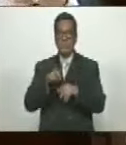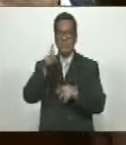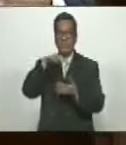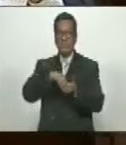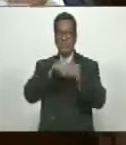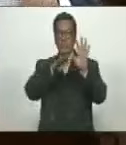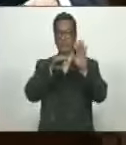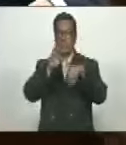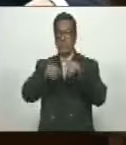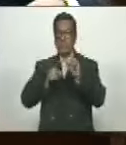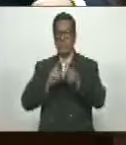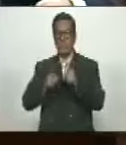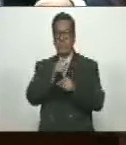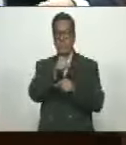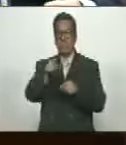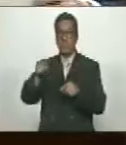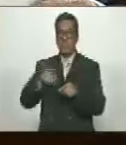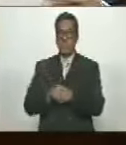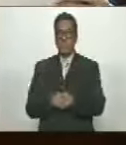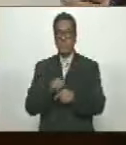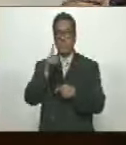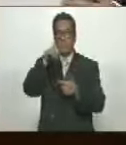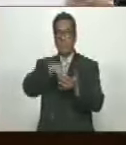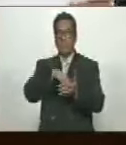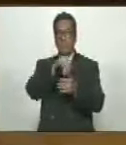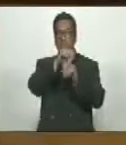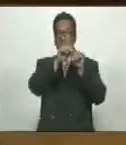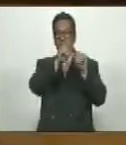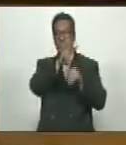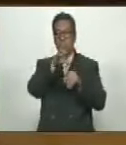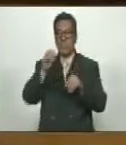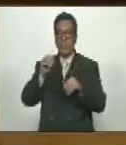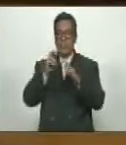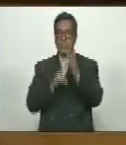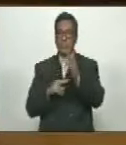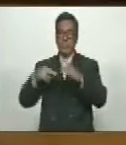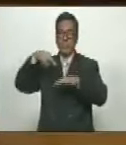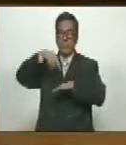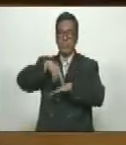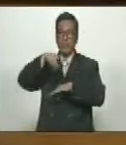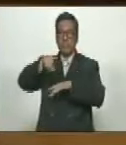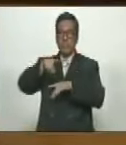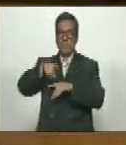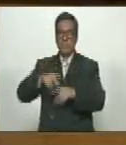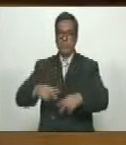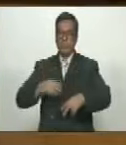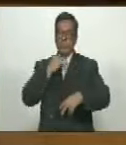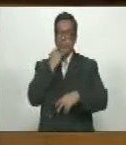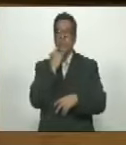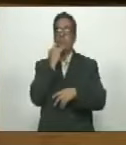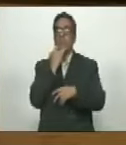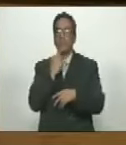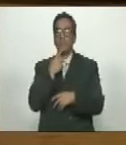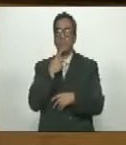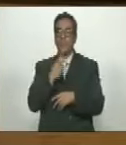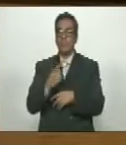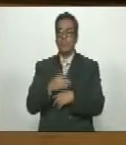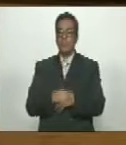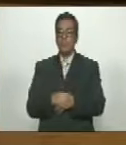19 algunos de ustedes y en el año 20 se hubieran levantado y con valentía hubieran dicho